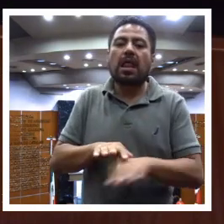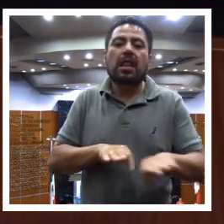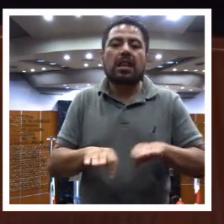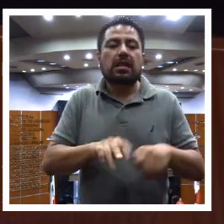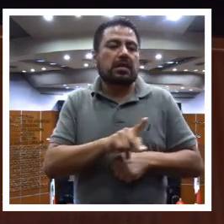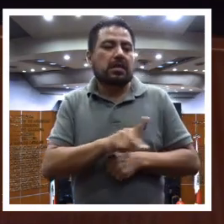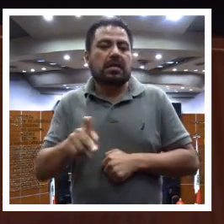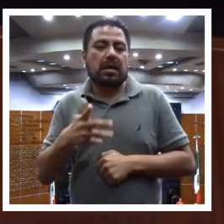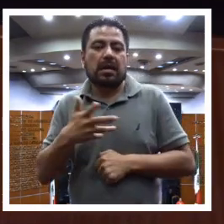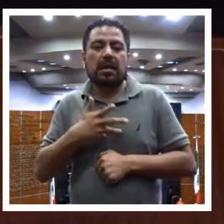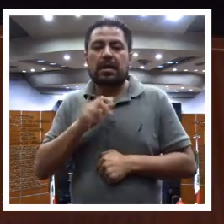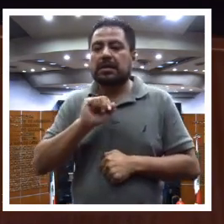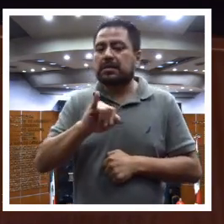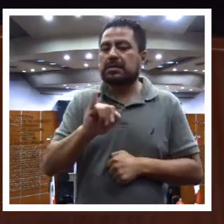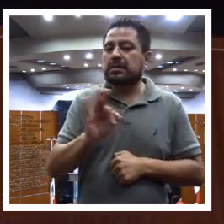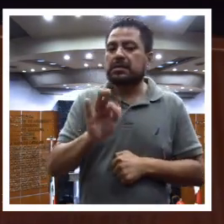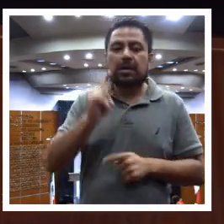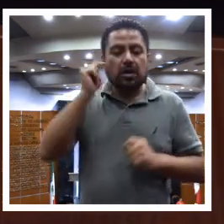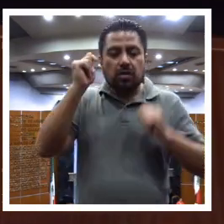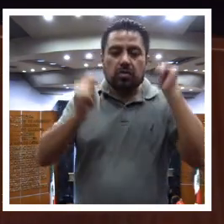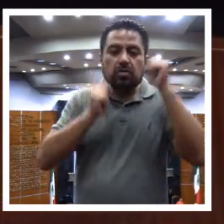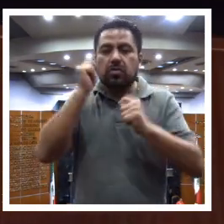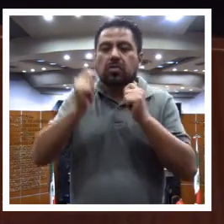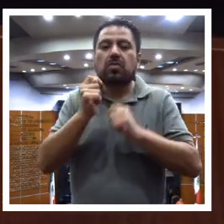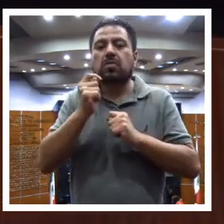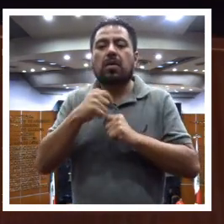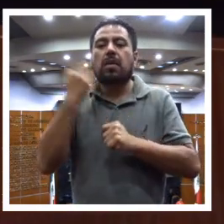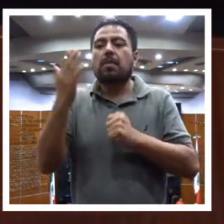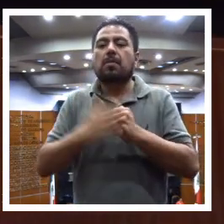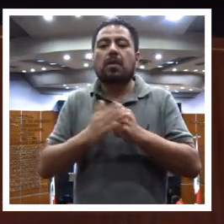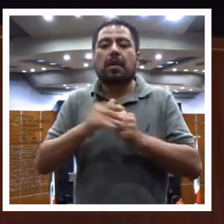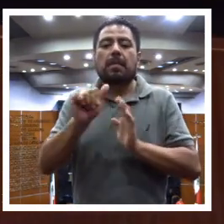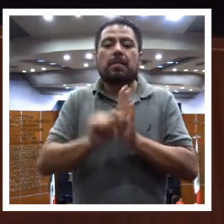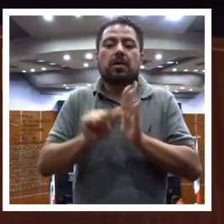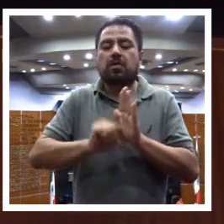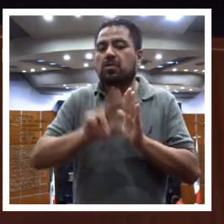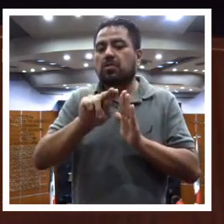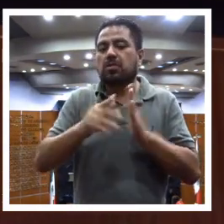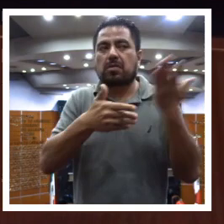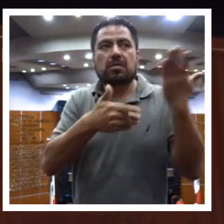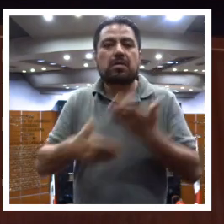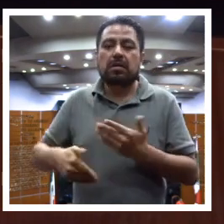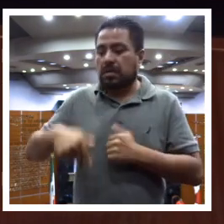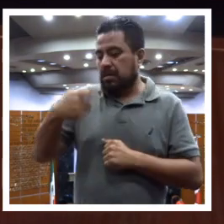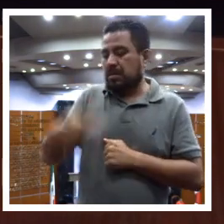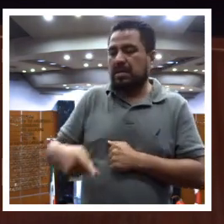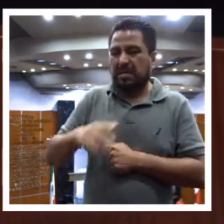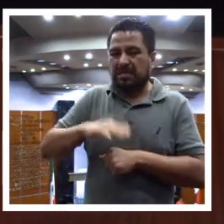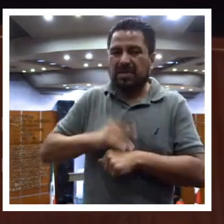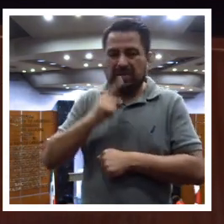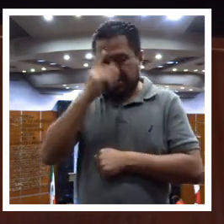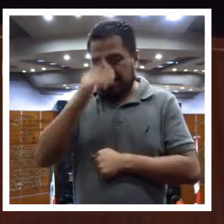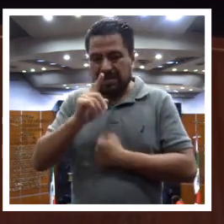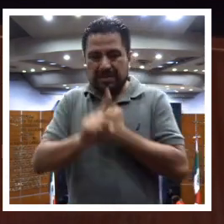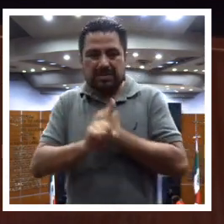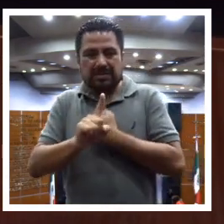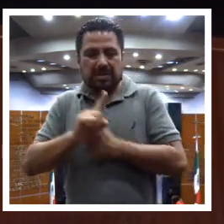tener si el turismo no vendrá en los próximos meses por las consecuencias del huracán?